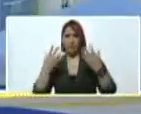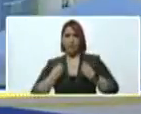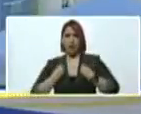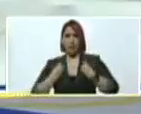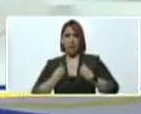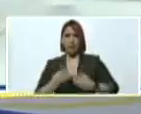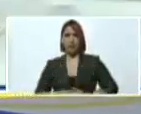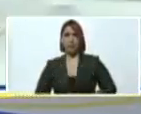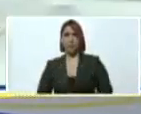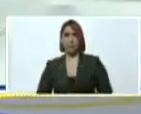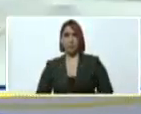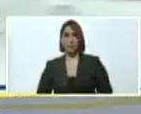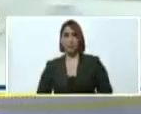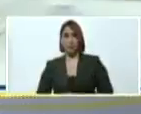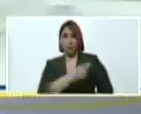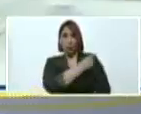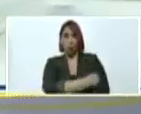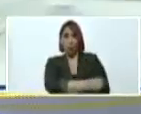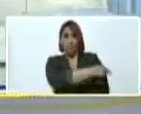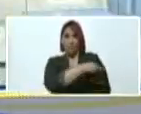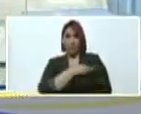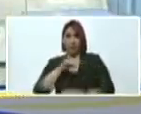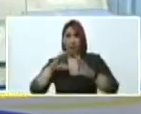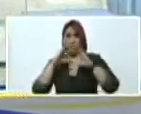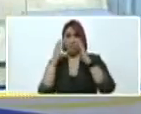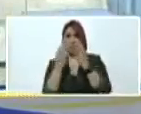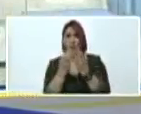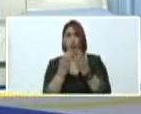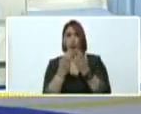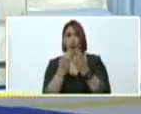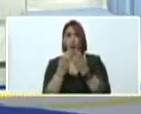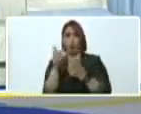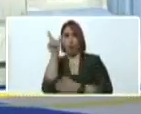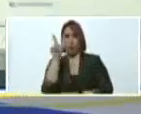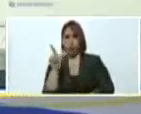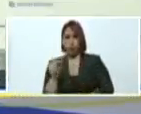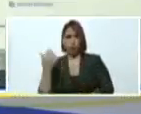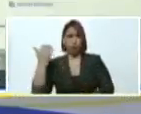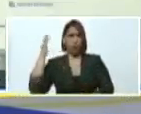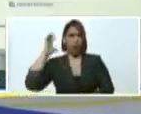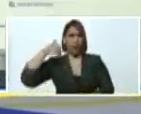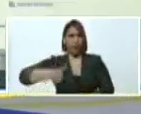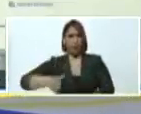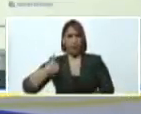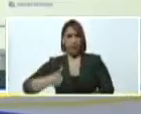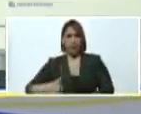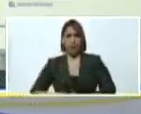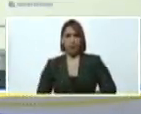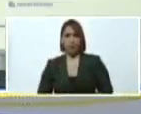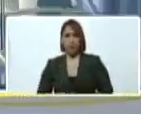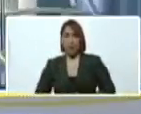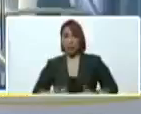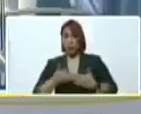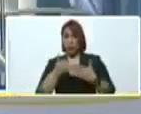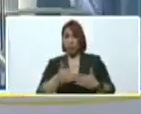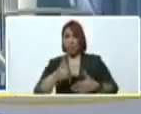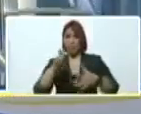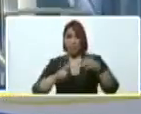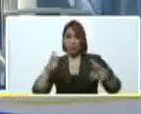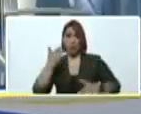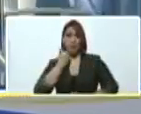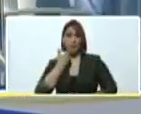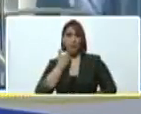en hospitales del mundo, en Italia, en Argentina, etc. Ayudamos a pacientes,